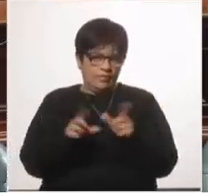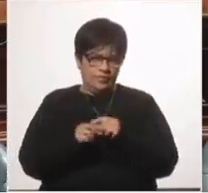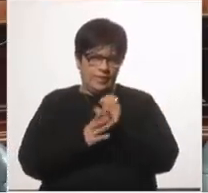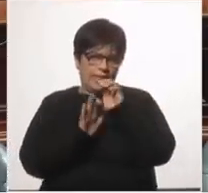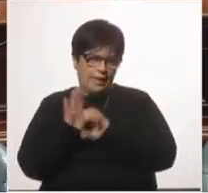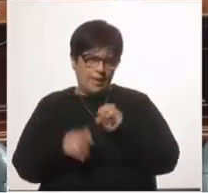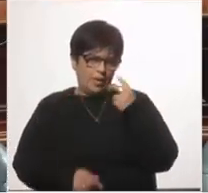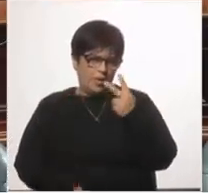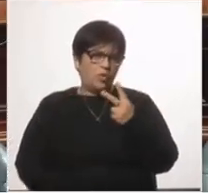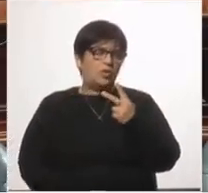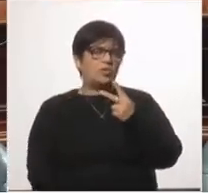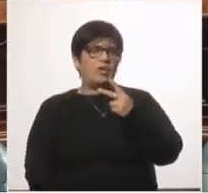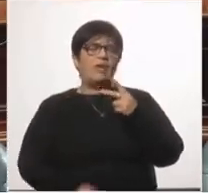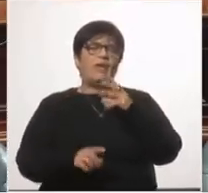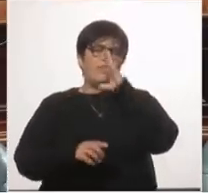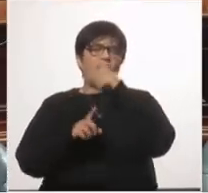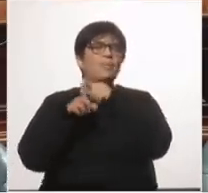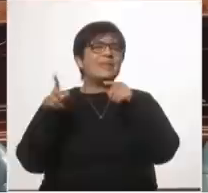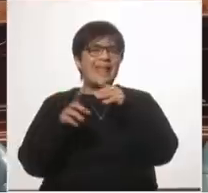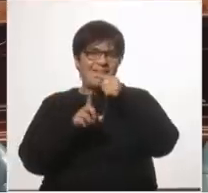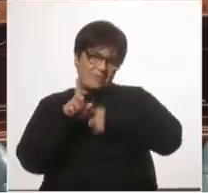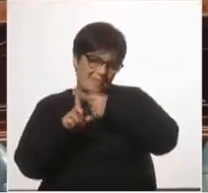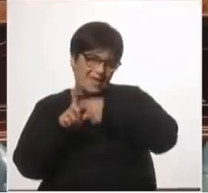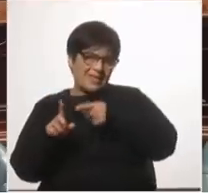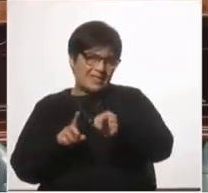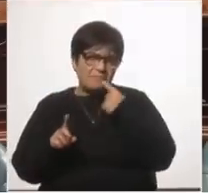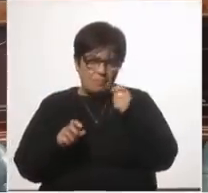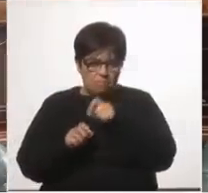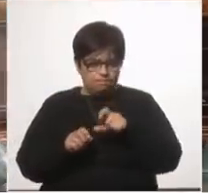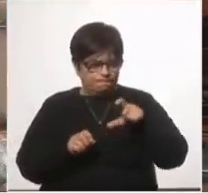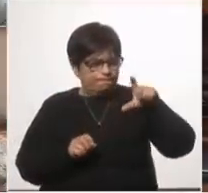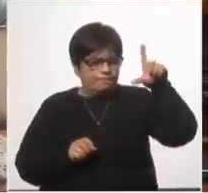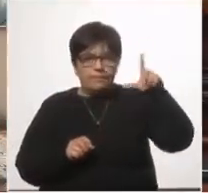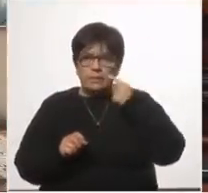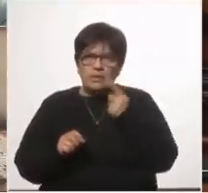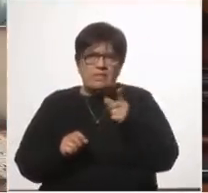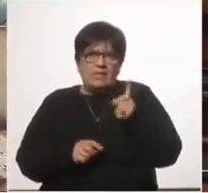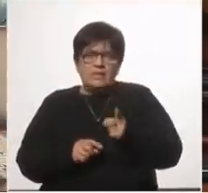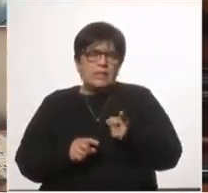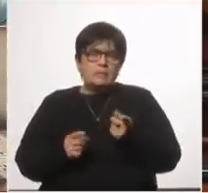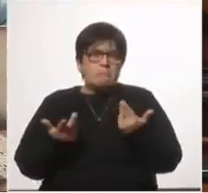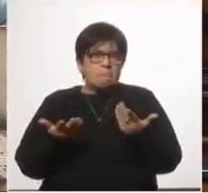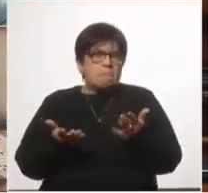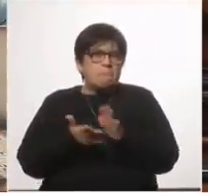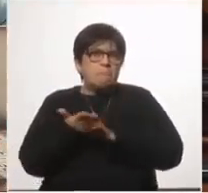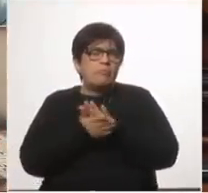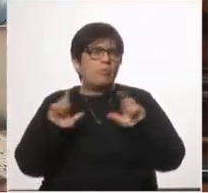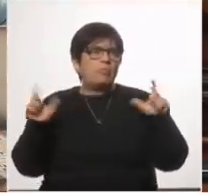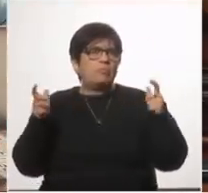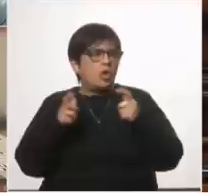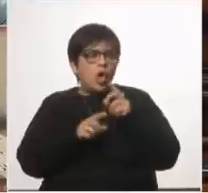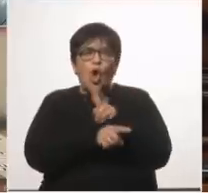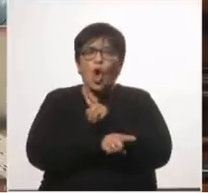¿por qué a mediados de febrero al constatar el inicio de una etapa de crecimiento exponencial no se tomaron medidas de reducción parcial de la